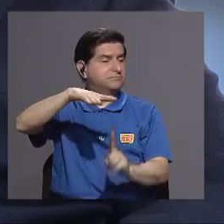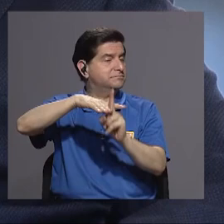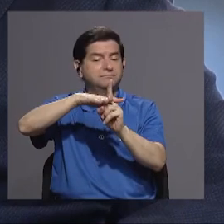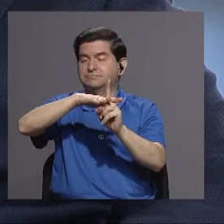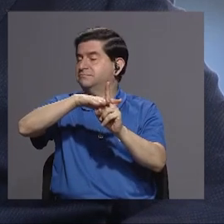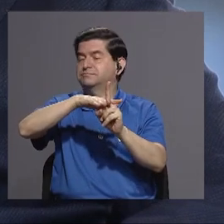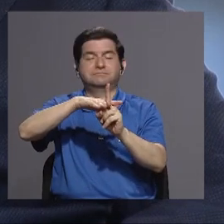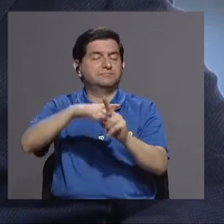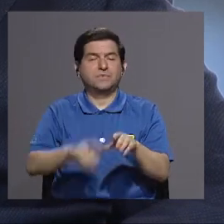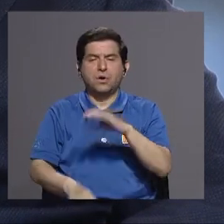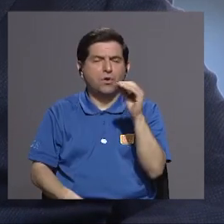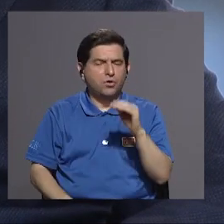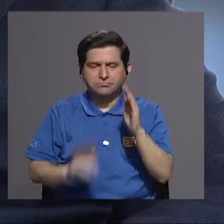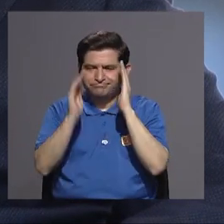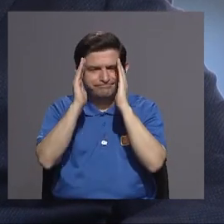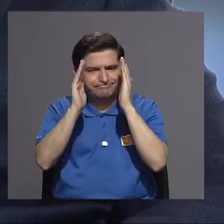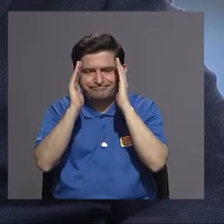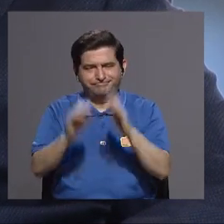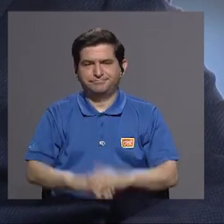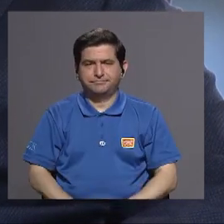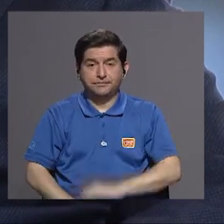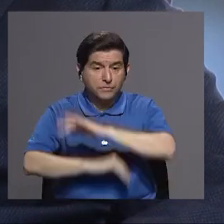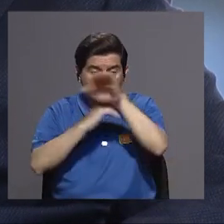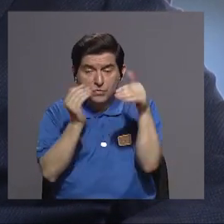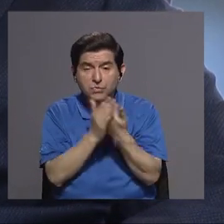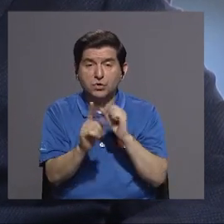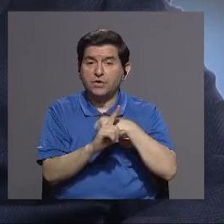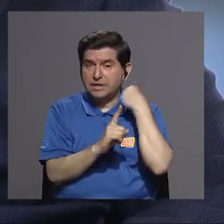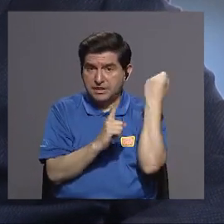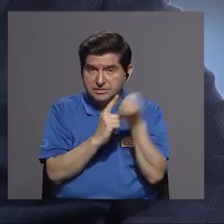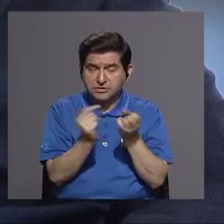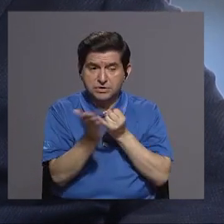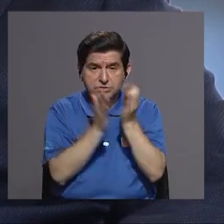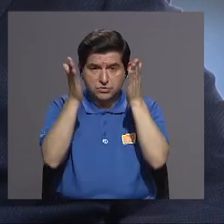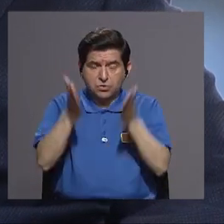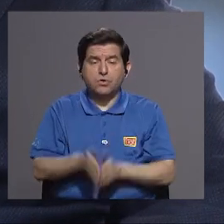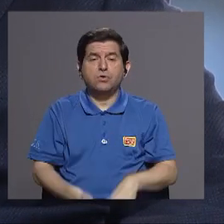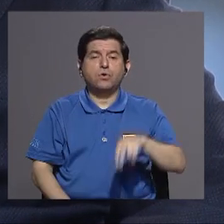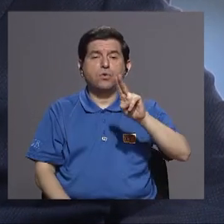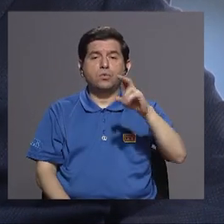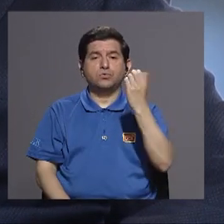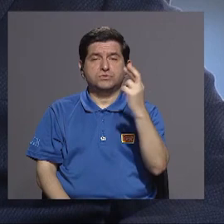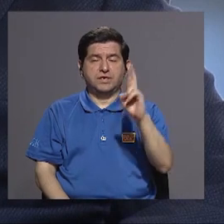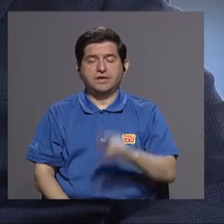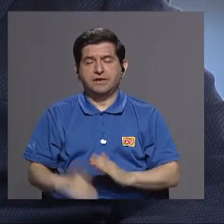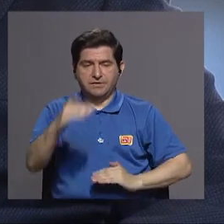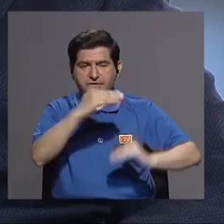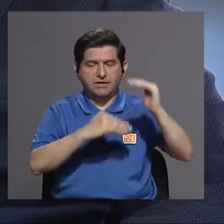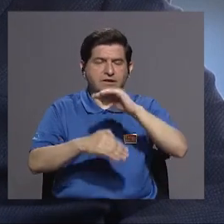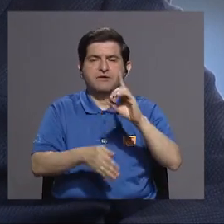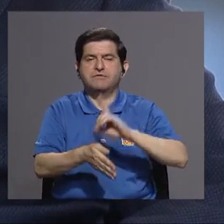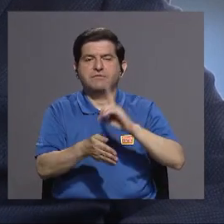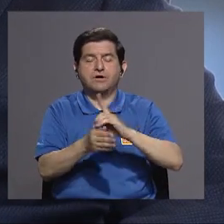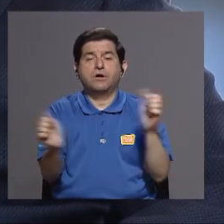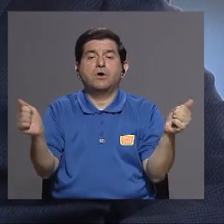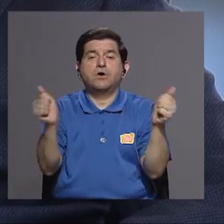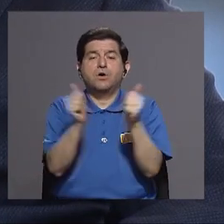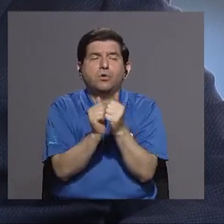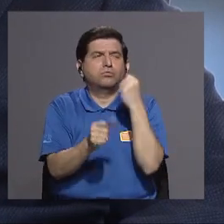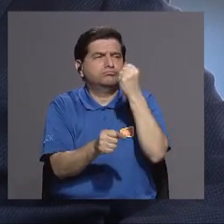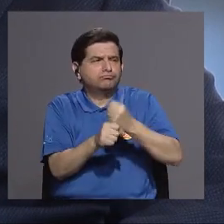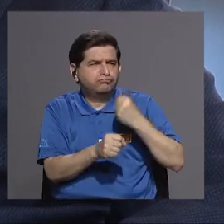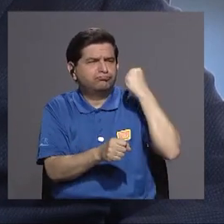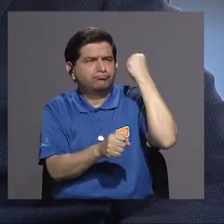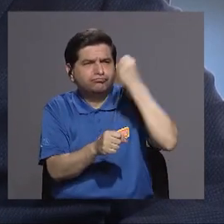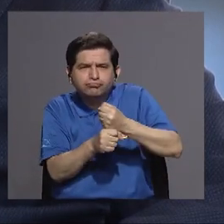y nunca se toma en cuenta y todo eso lo hacen investigadores de la universidad costa rica la facultad de medicina con un